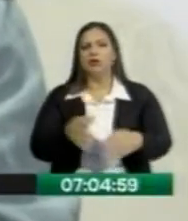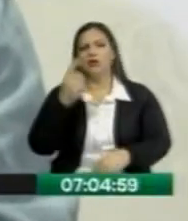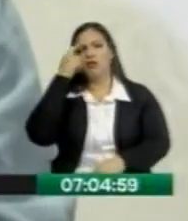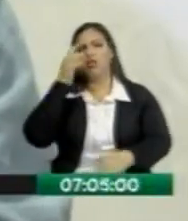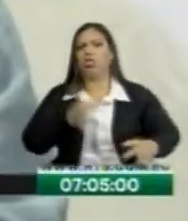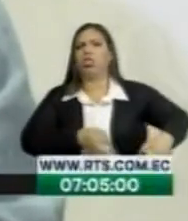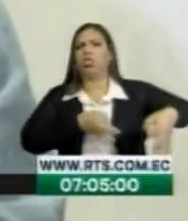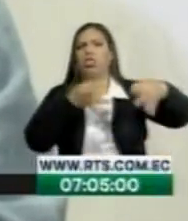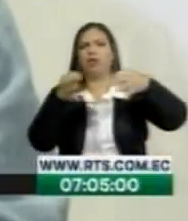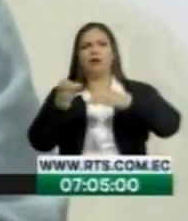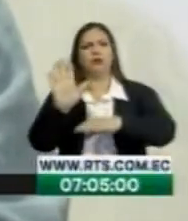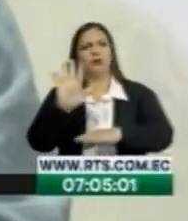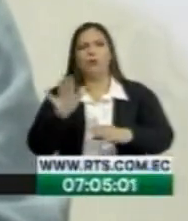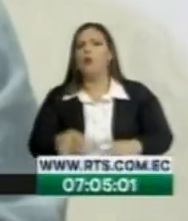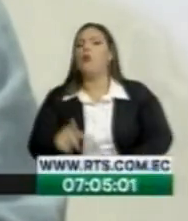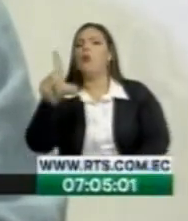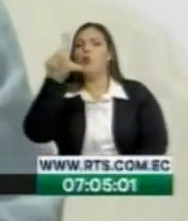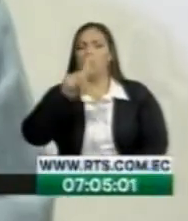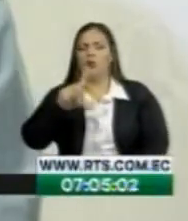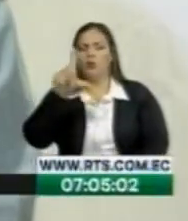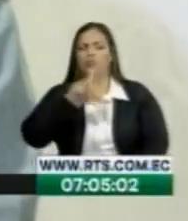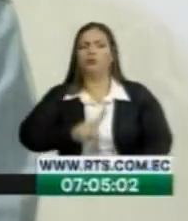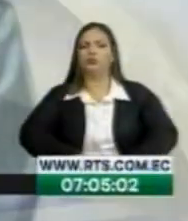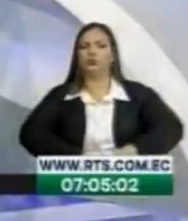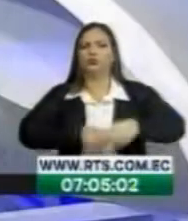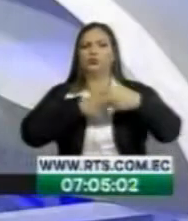cuanto a la entrega del 92 octano.